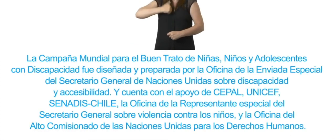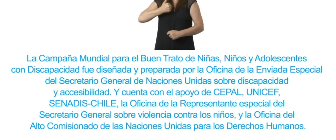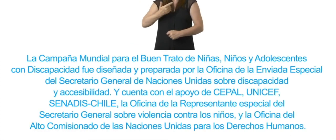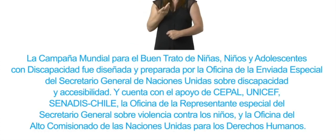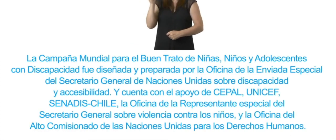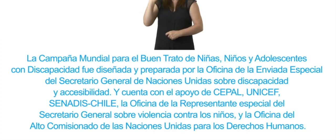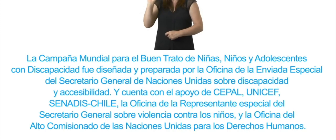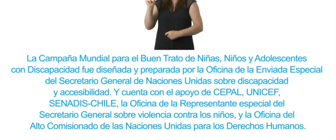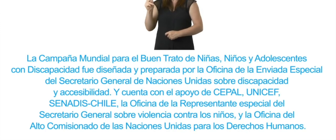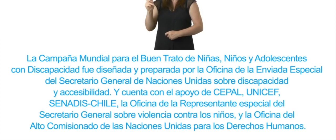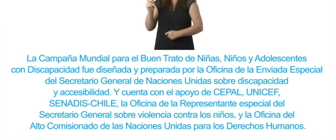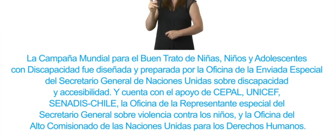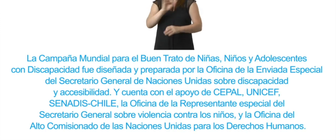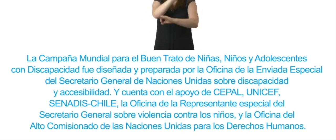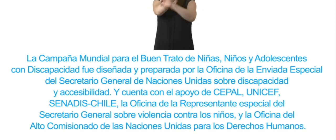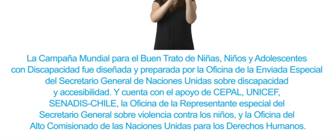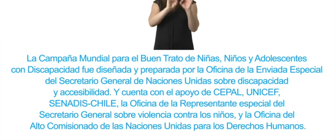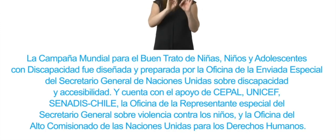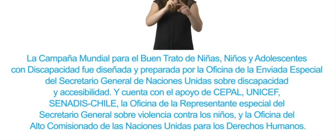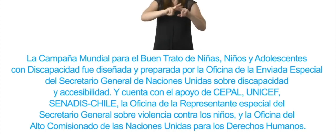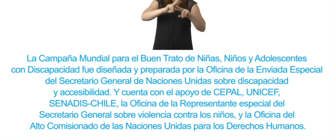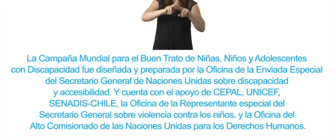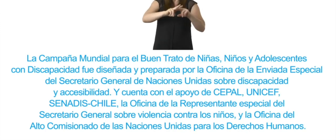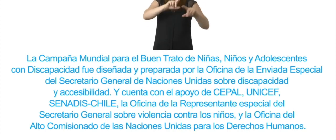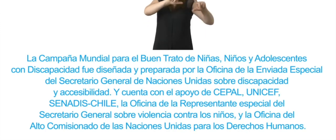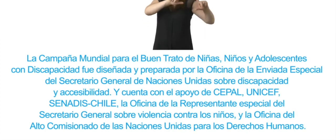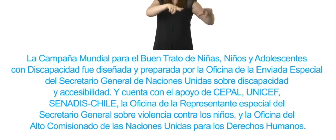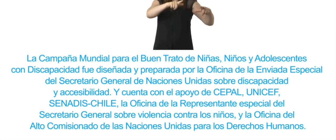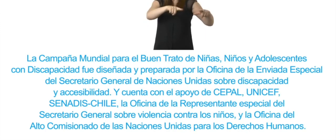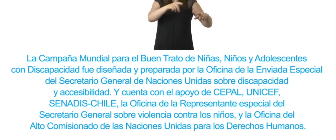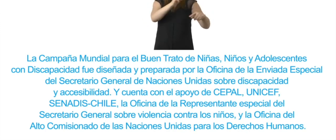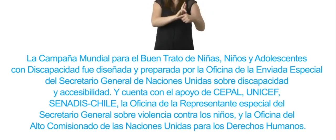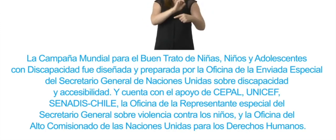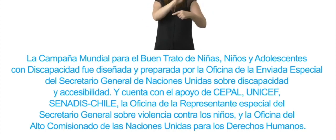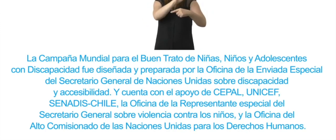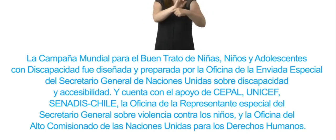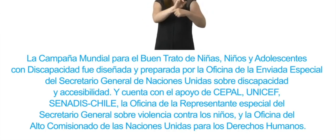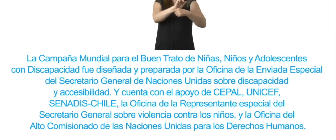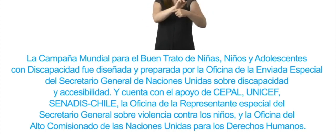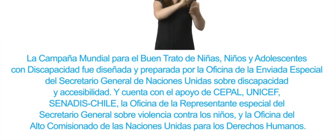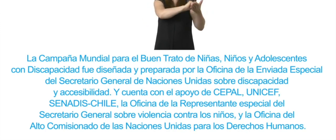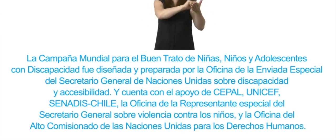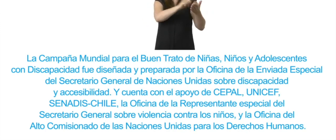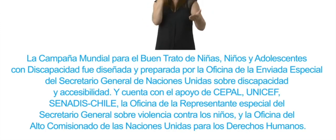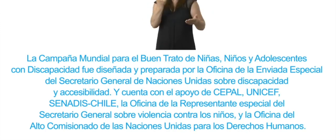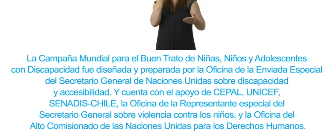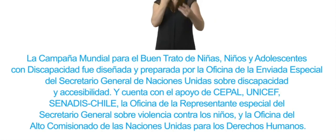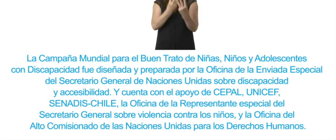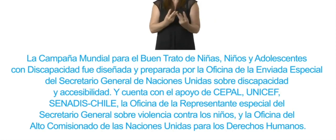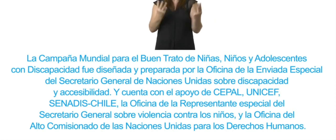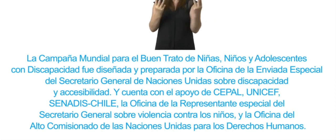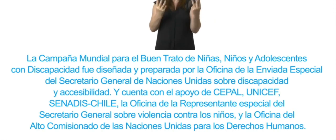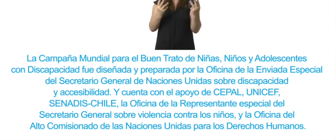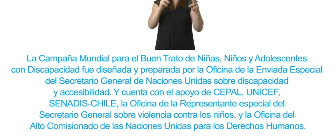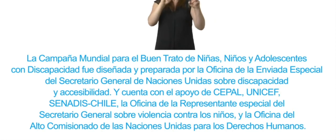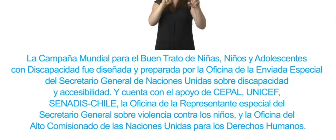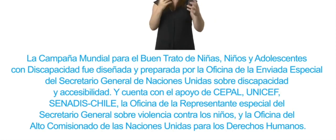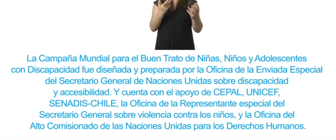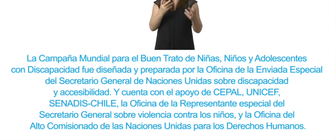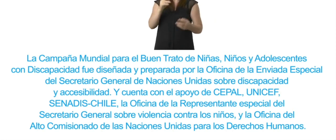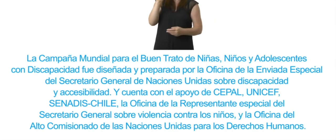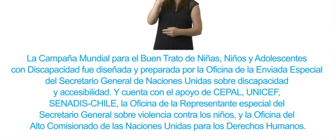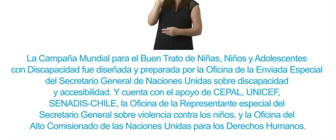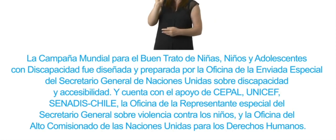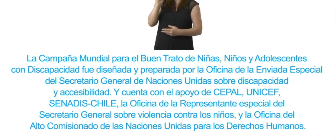y adolescentes con discapacidad fue diseñada y preparada por la Oficina de la Enviada Especial del Secretario General de Naciones Unidas